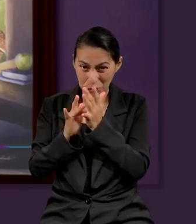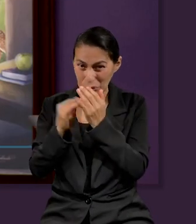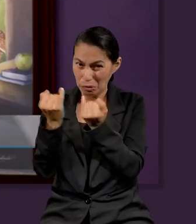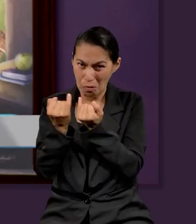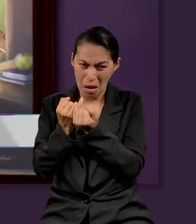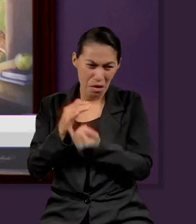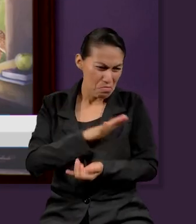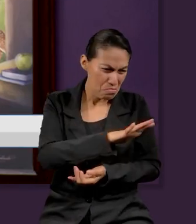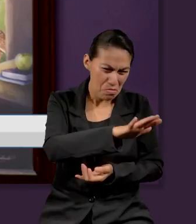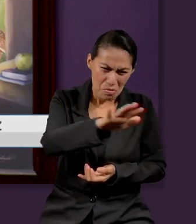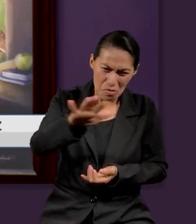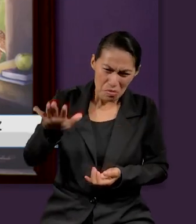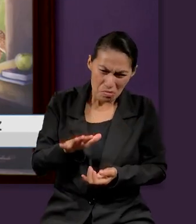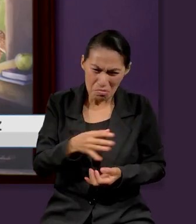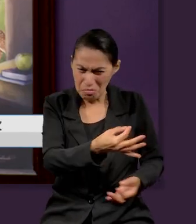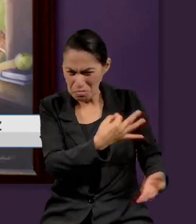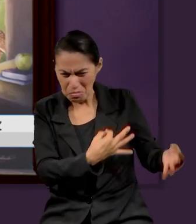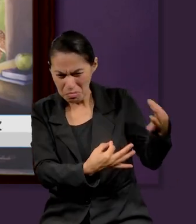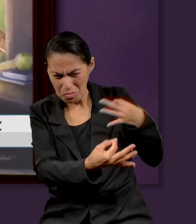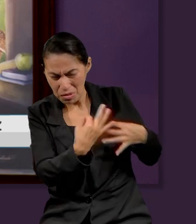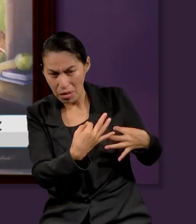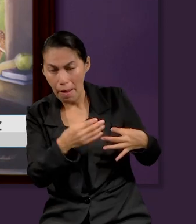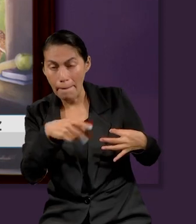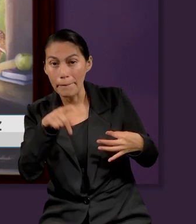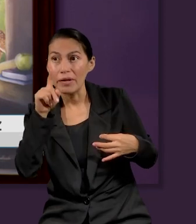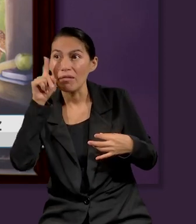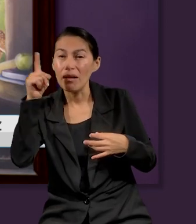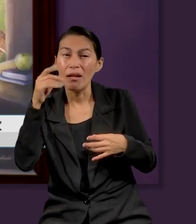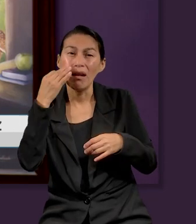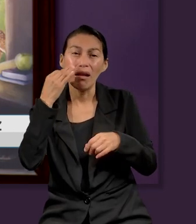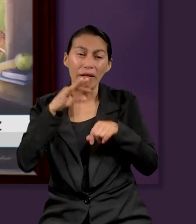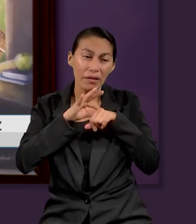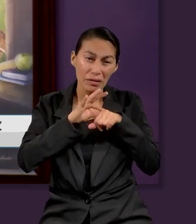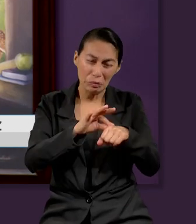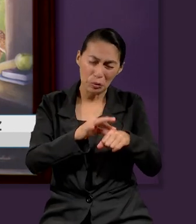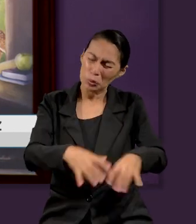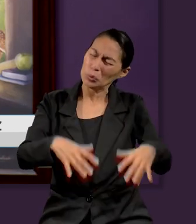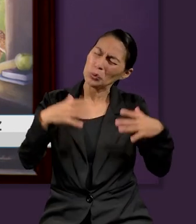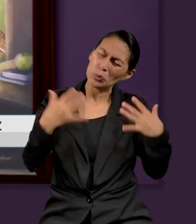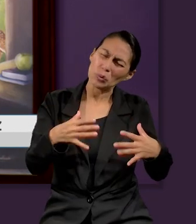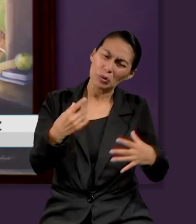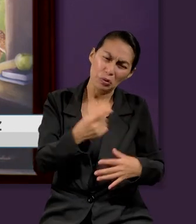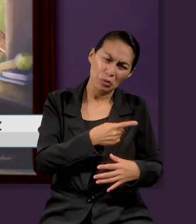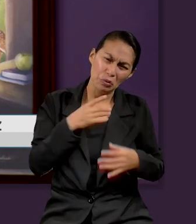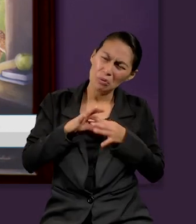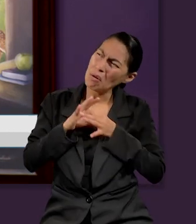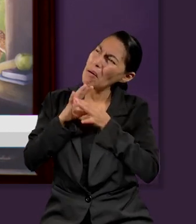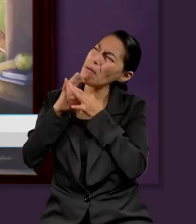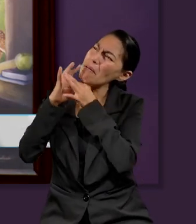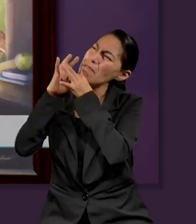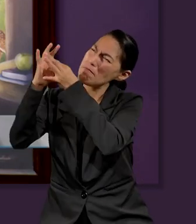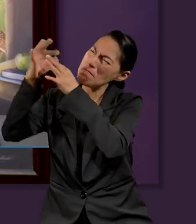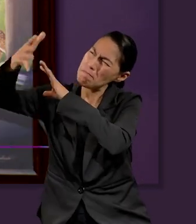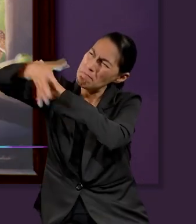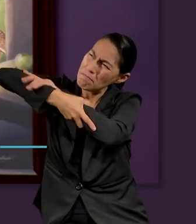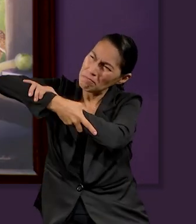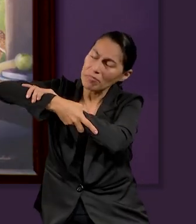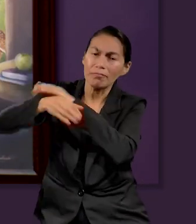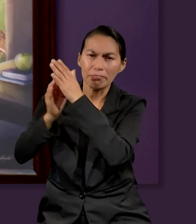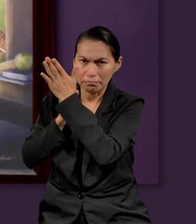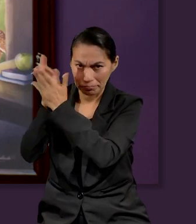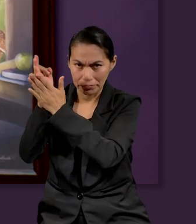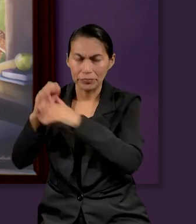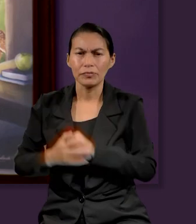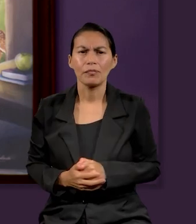es que Jesús también estaba expuesto al entorno, ¿no? Y aún así nos dio un testimonio y un ejemplo magnífico de cómo nos podemos